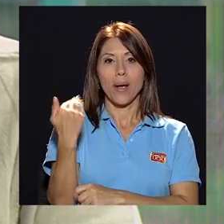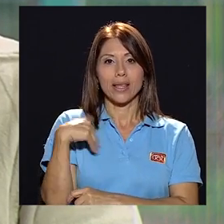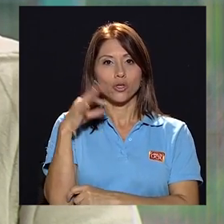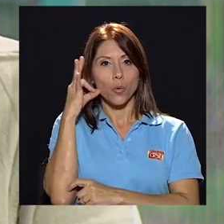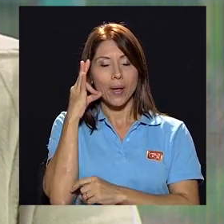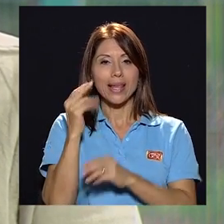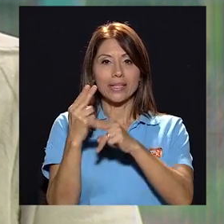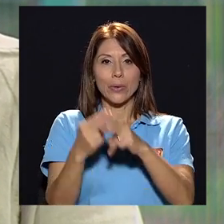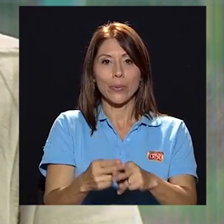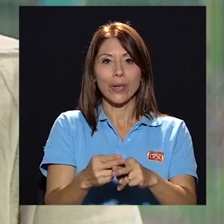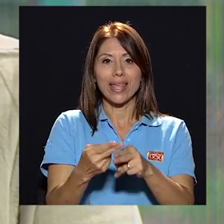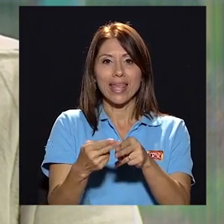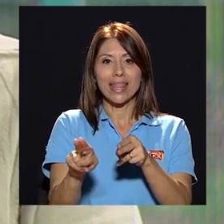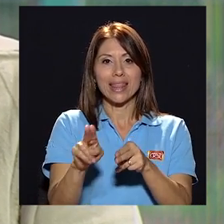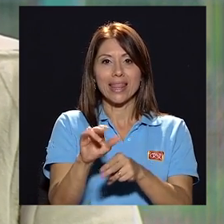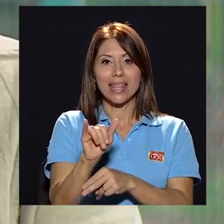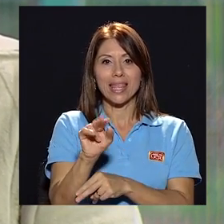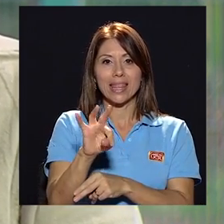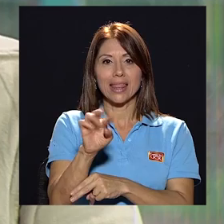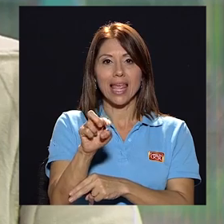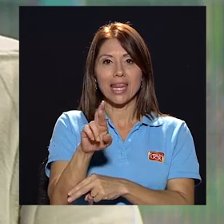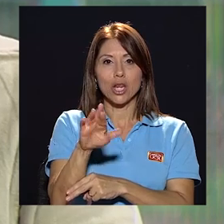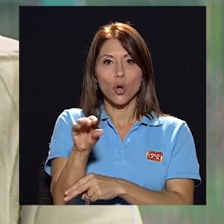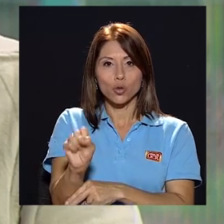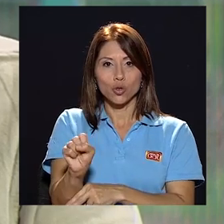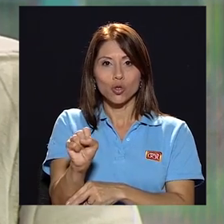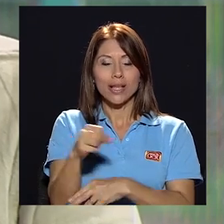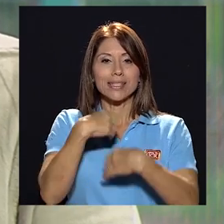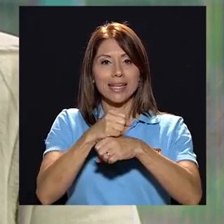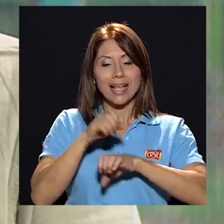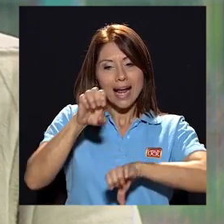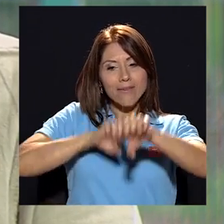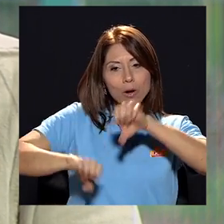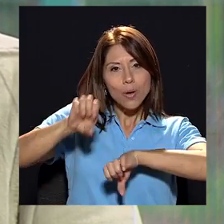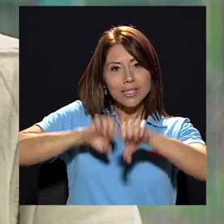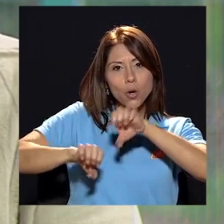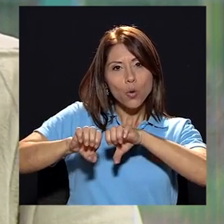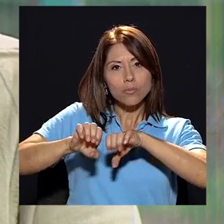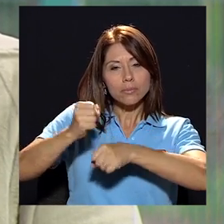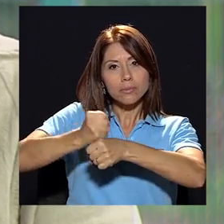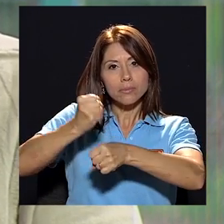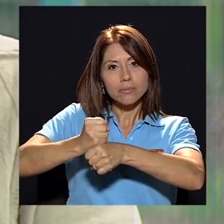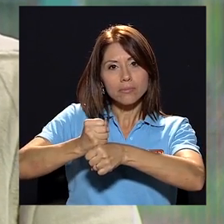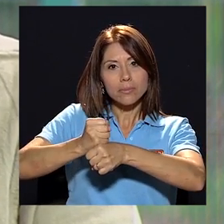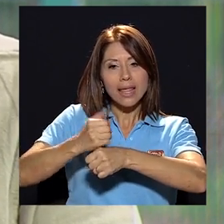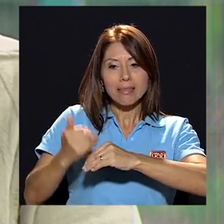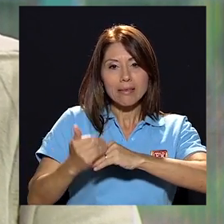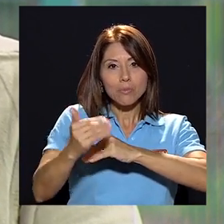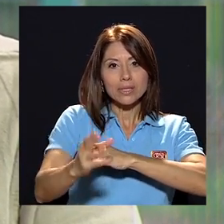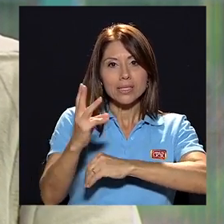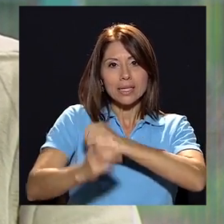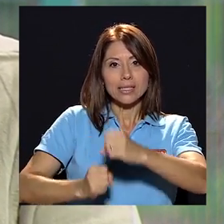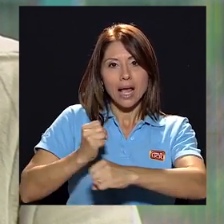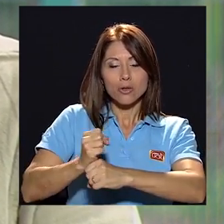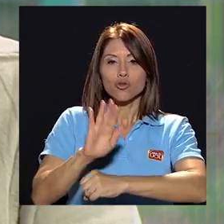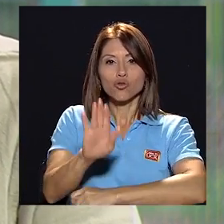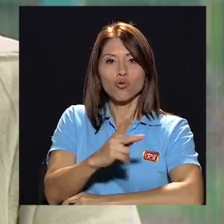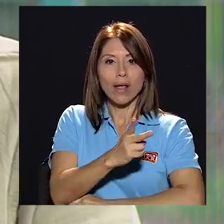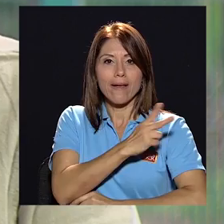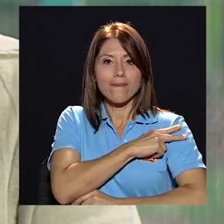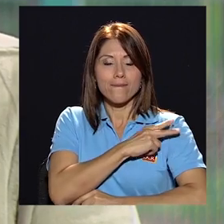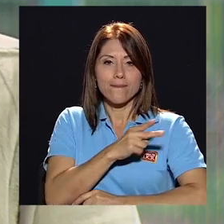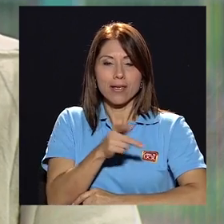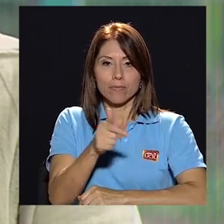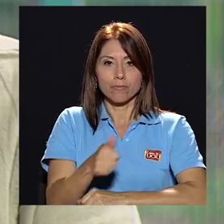están interinos, se les haga una especie de evaluación de su desempeño. Y a partir de ahí, la jefatura inmediata debe tomar la